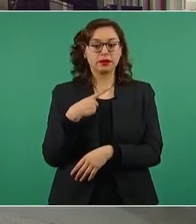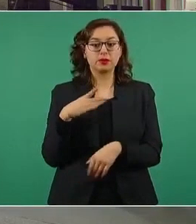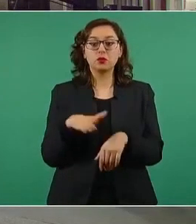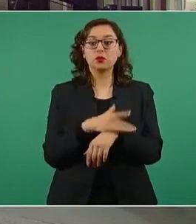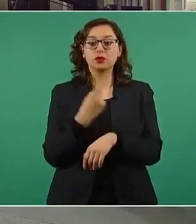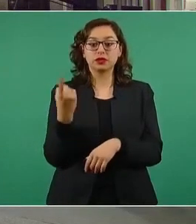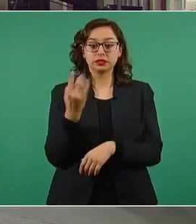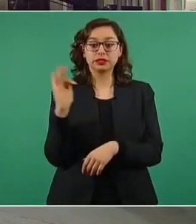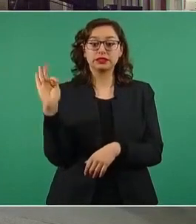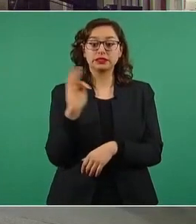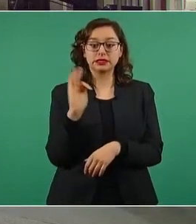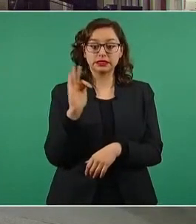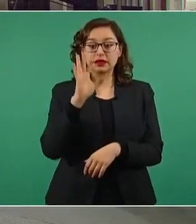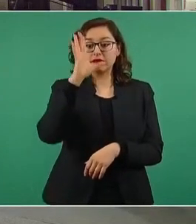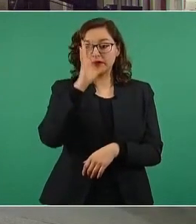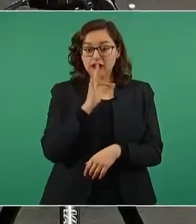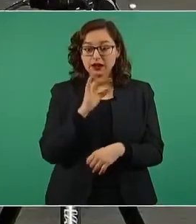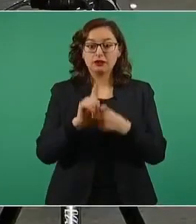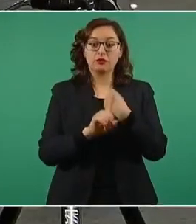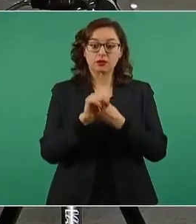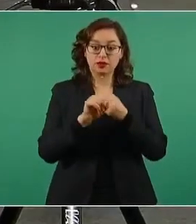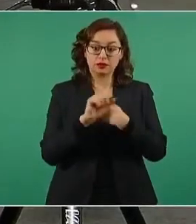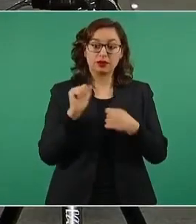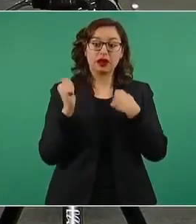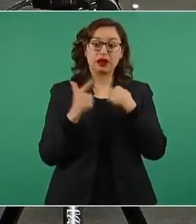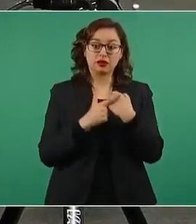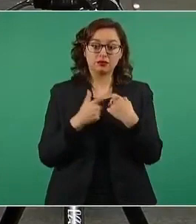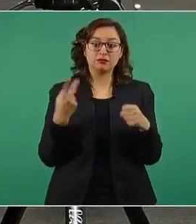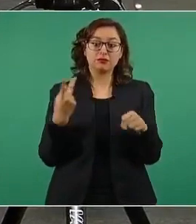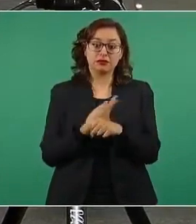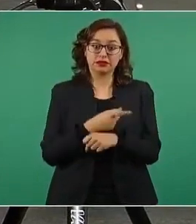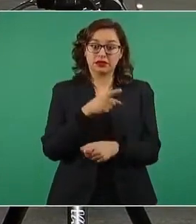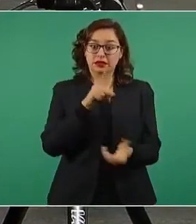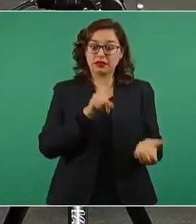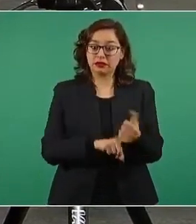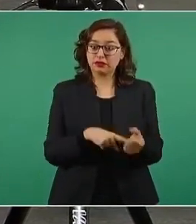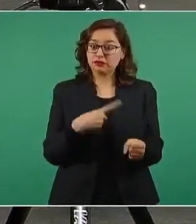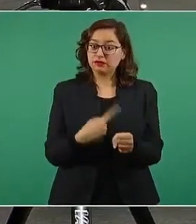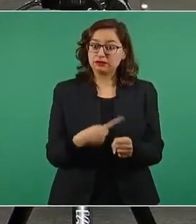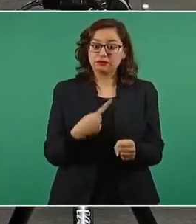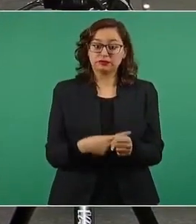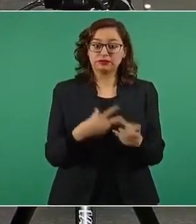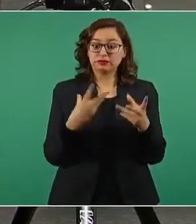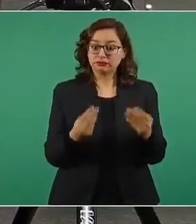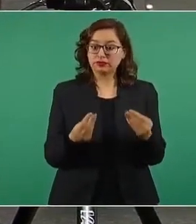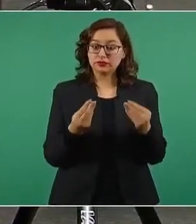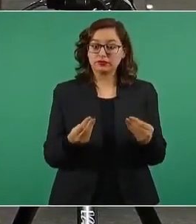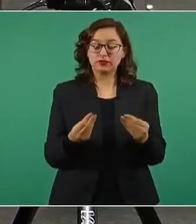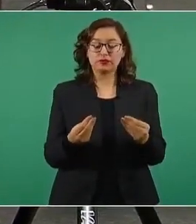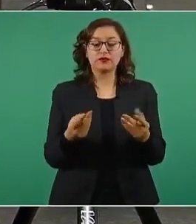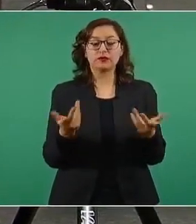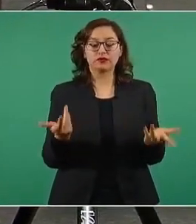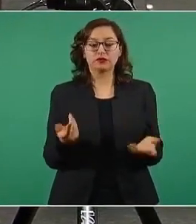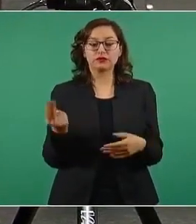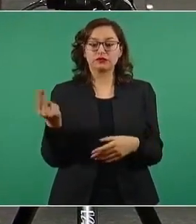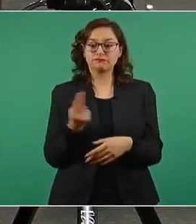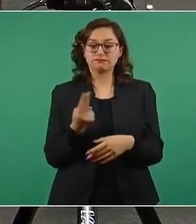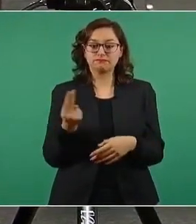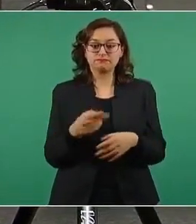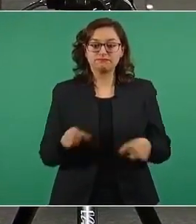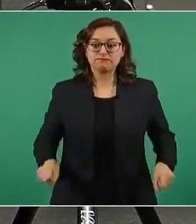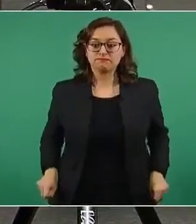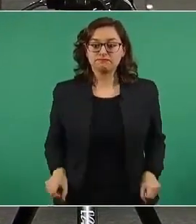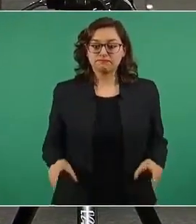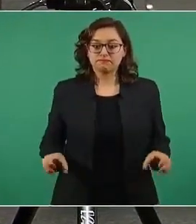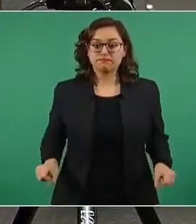puede producir recaídas y ya hay muchos pacientes que ahora algunos de ellos tienen la necesidad de utilizar una silla de ruedas